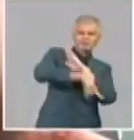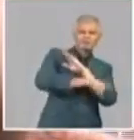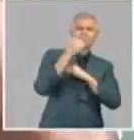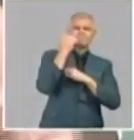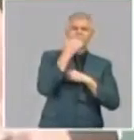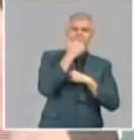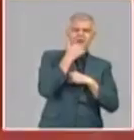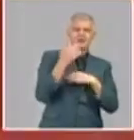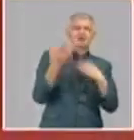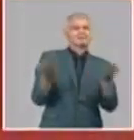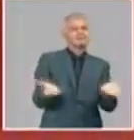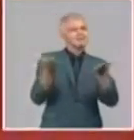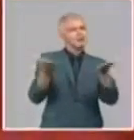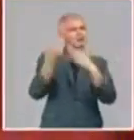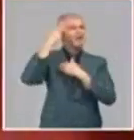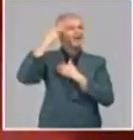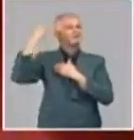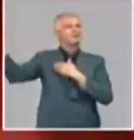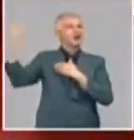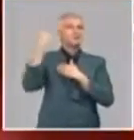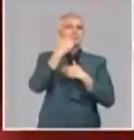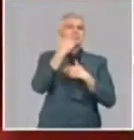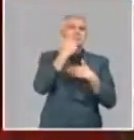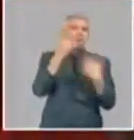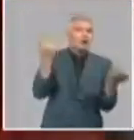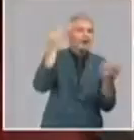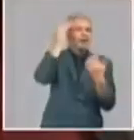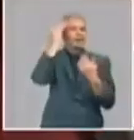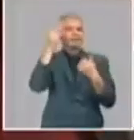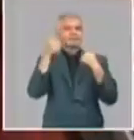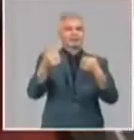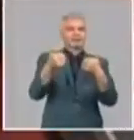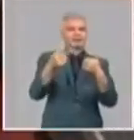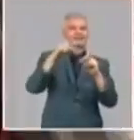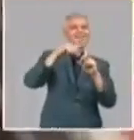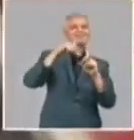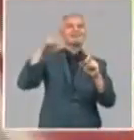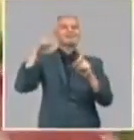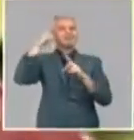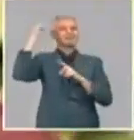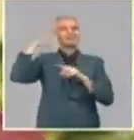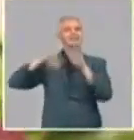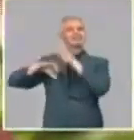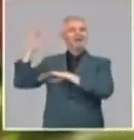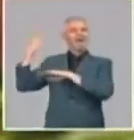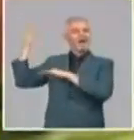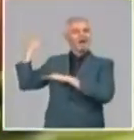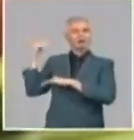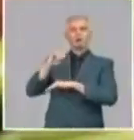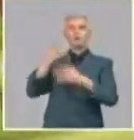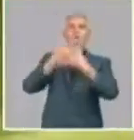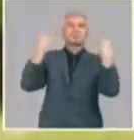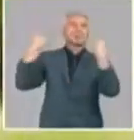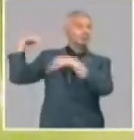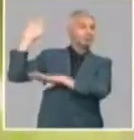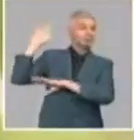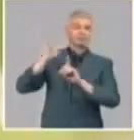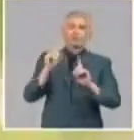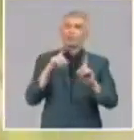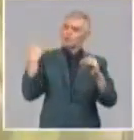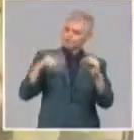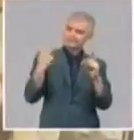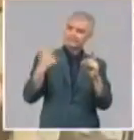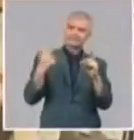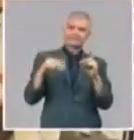desarrollando habilidades, que la técnica que ya se le impartió no la pierda porque la va a estar ejercitando de manera